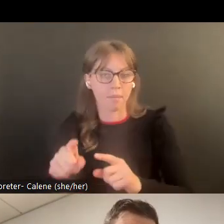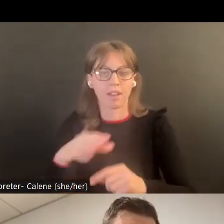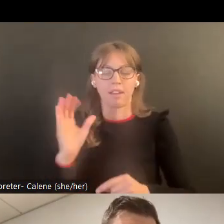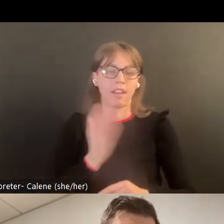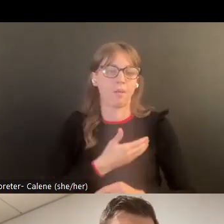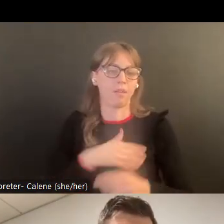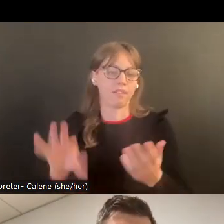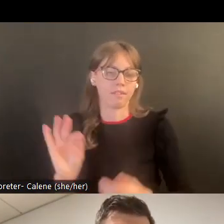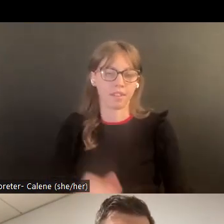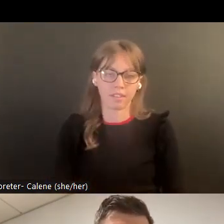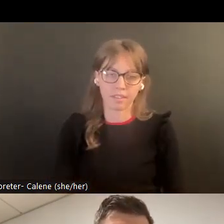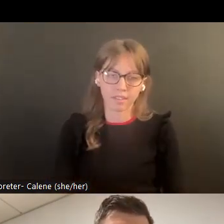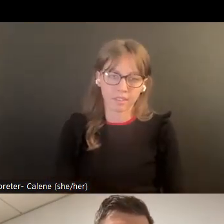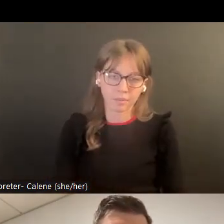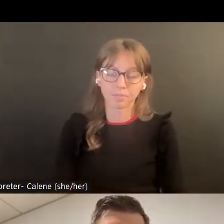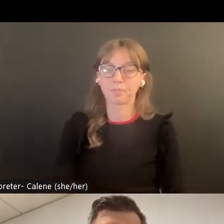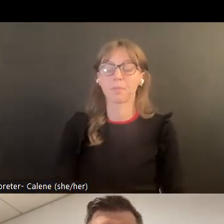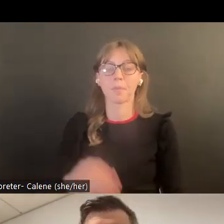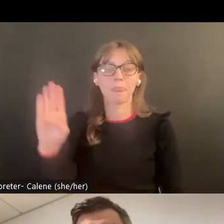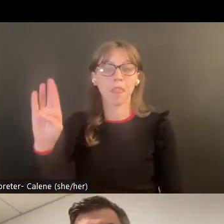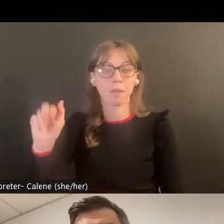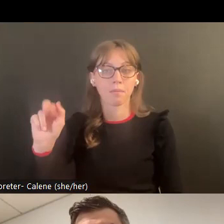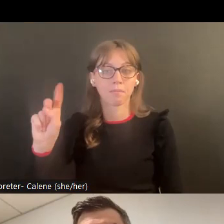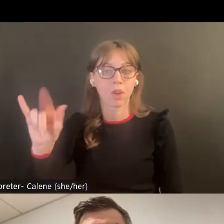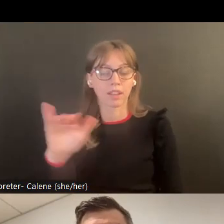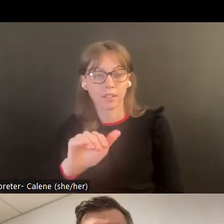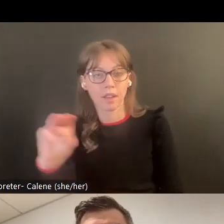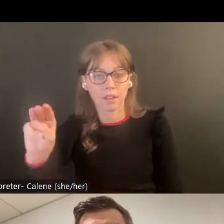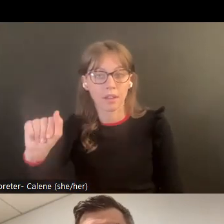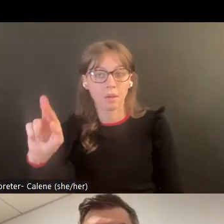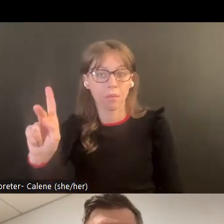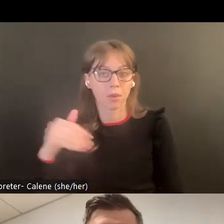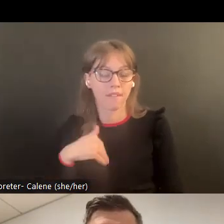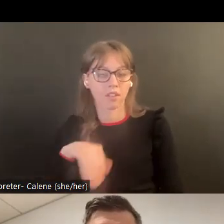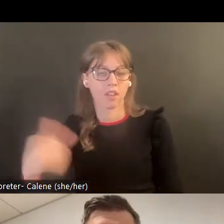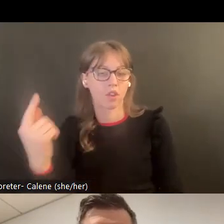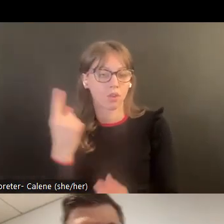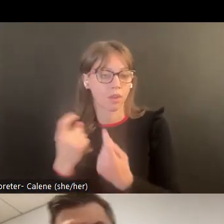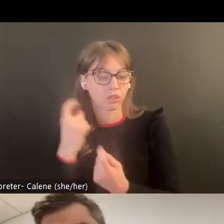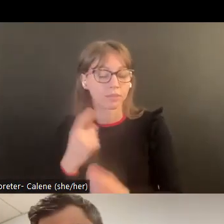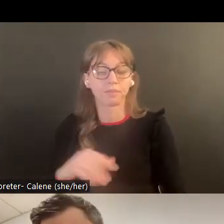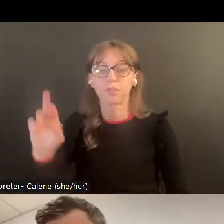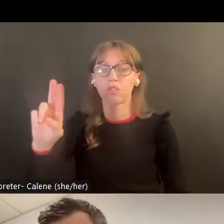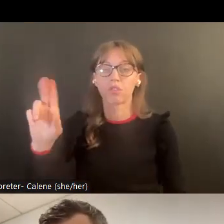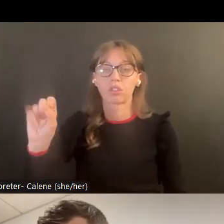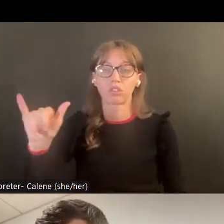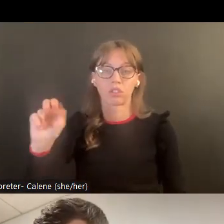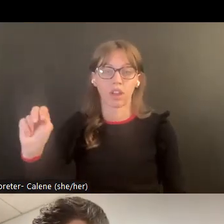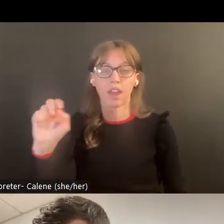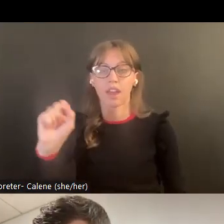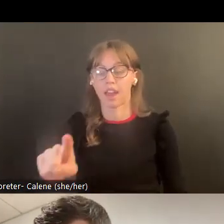lo que sería el estado de la víctima y dónde se encuentra el estatus en este momento en particular.